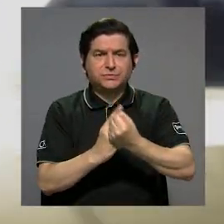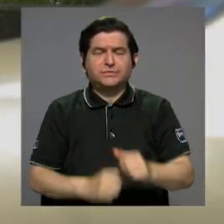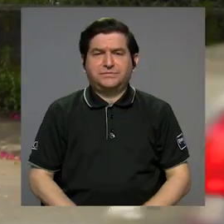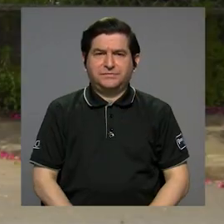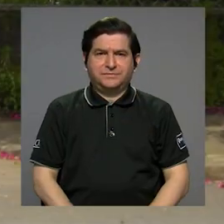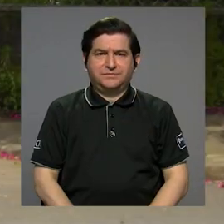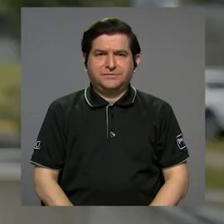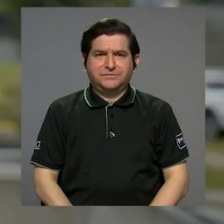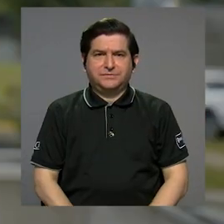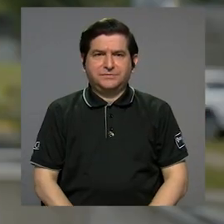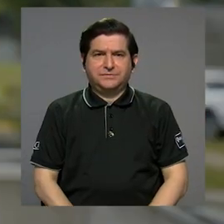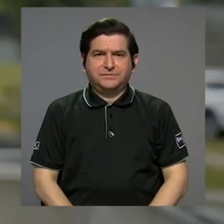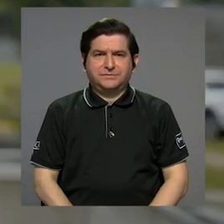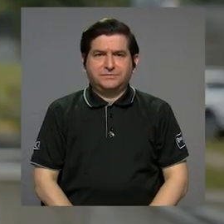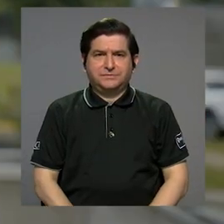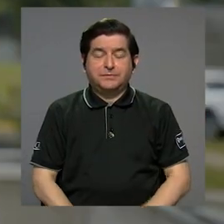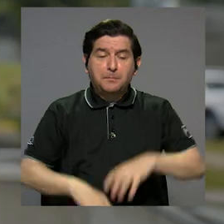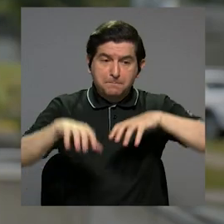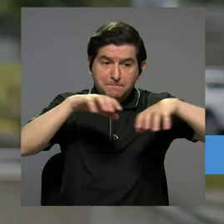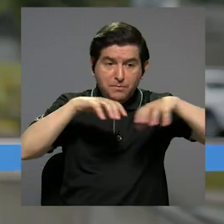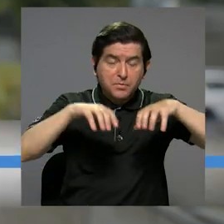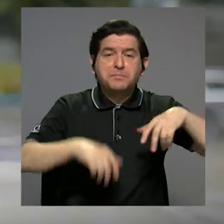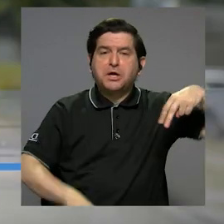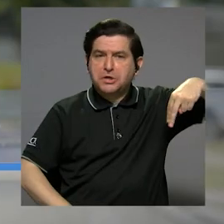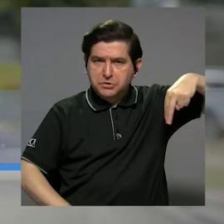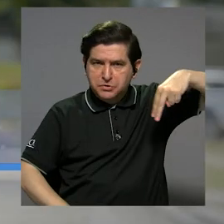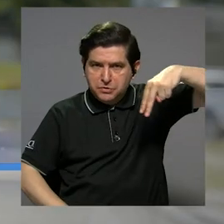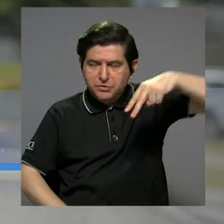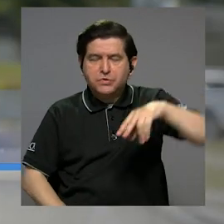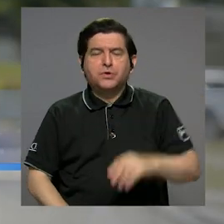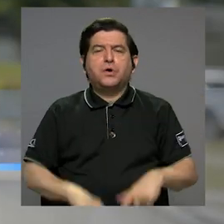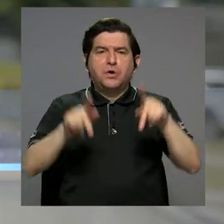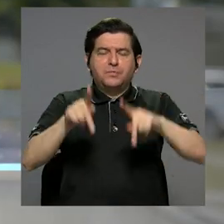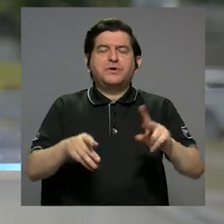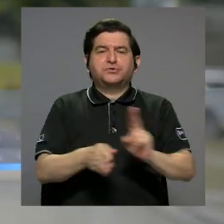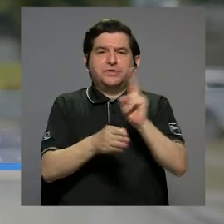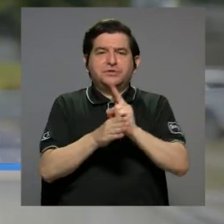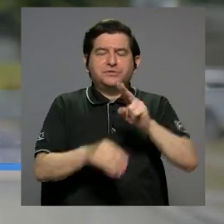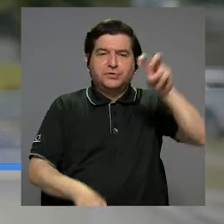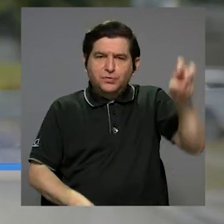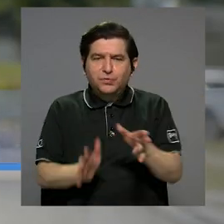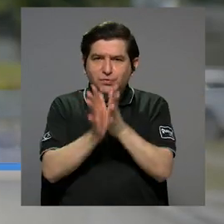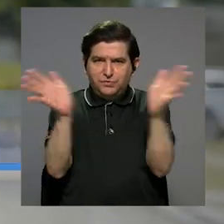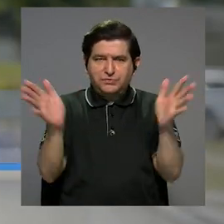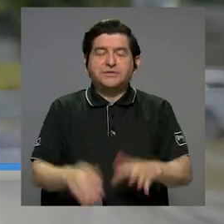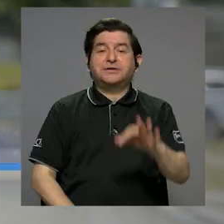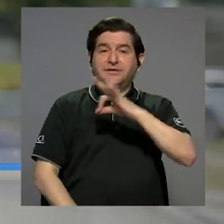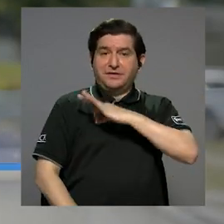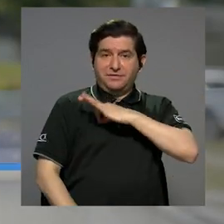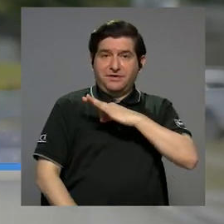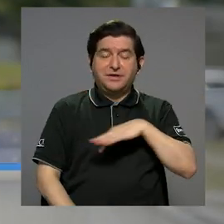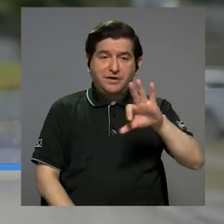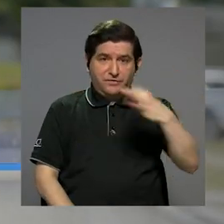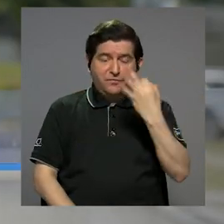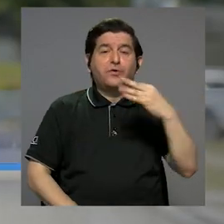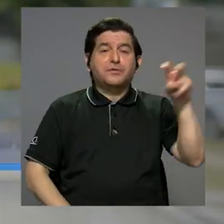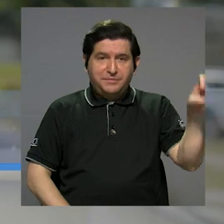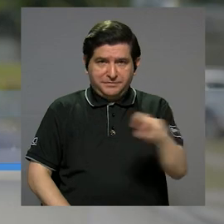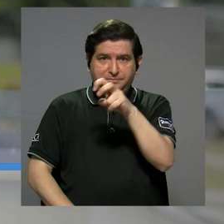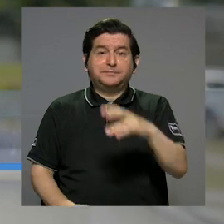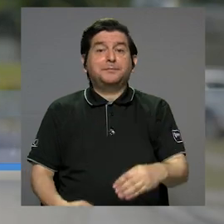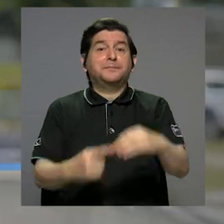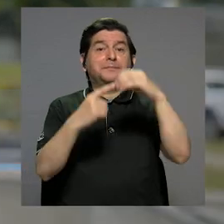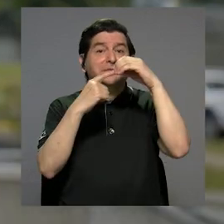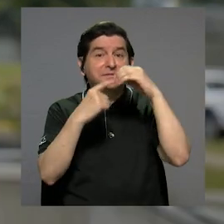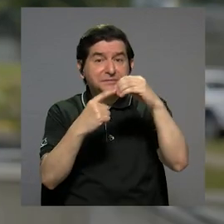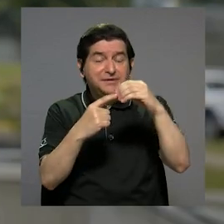para la circulación de peatones, de usuarios de transporte público y con esto favorecer este modo de transporte.